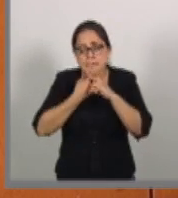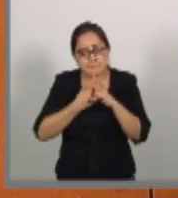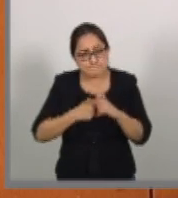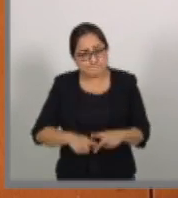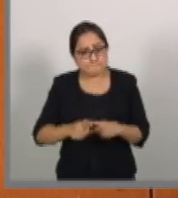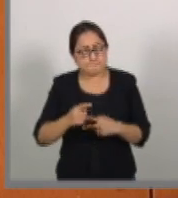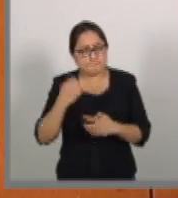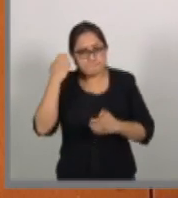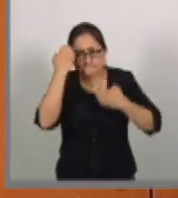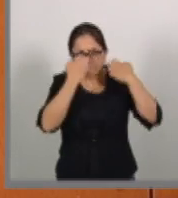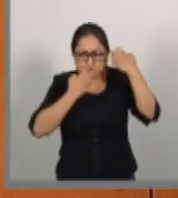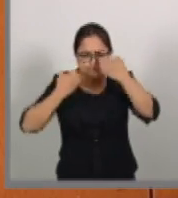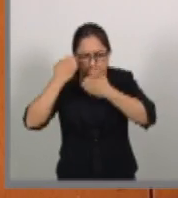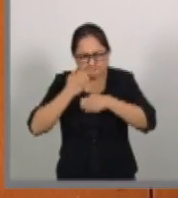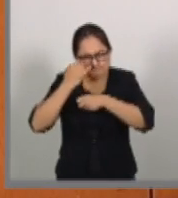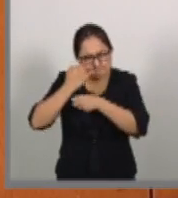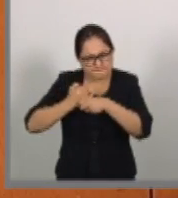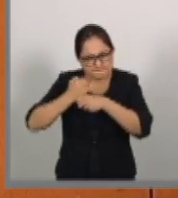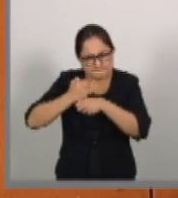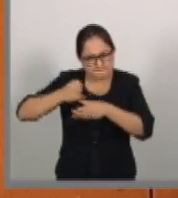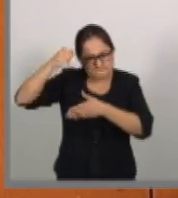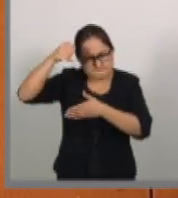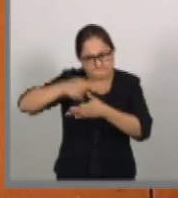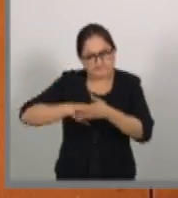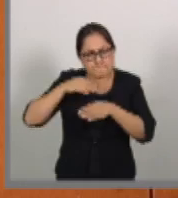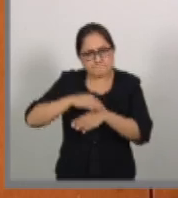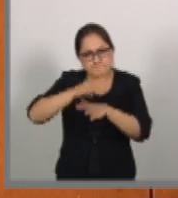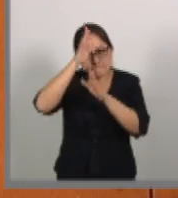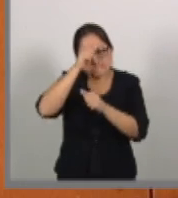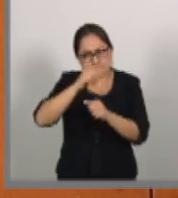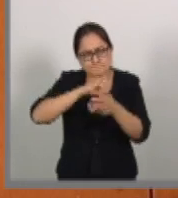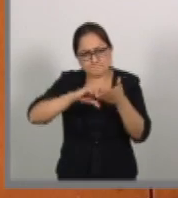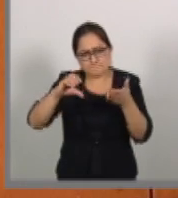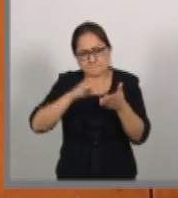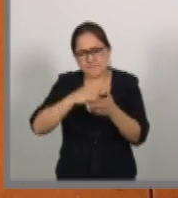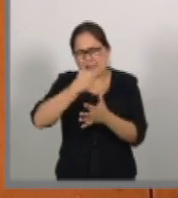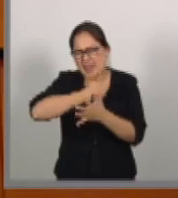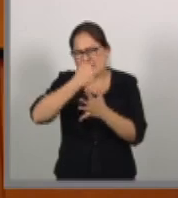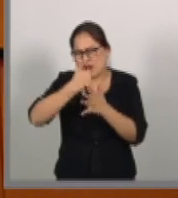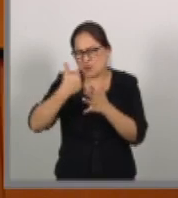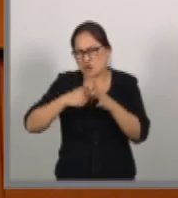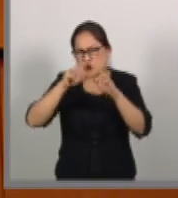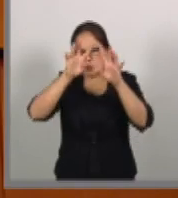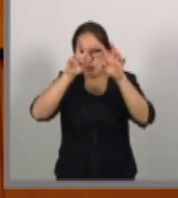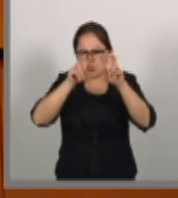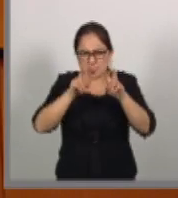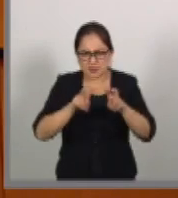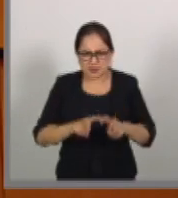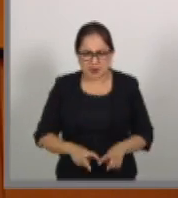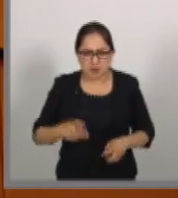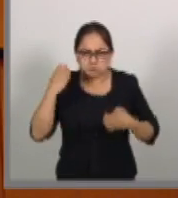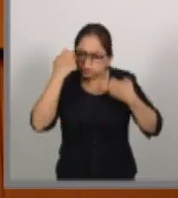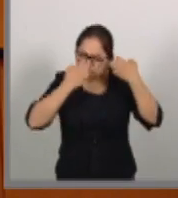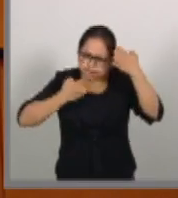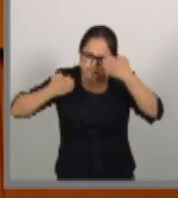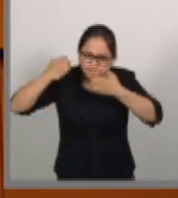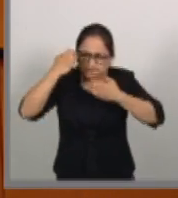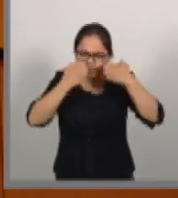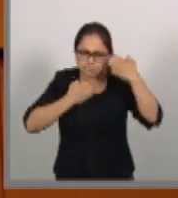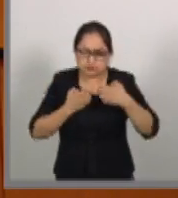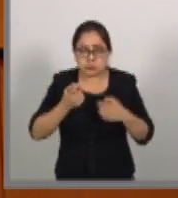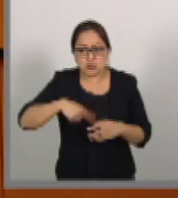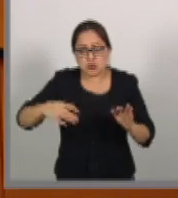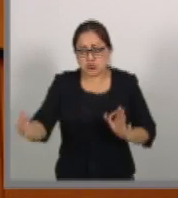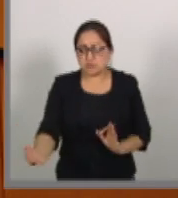de estudio minucioso del tratado, capítulo por capítulo, a través de una fase de